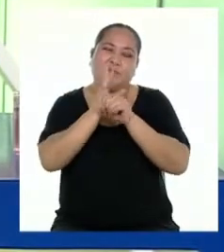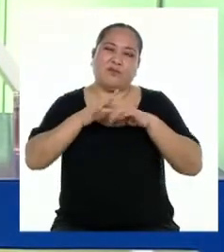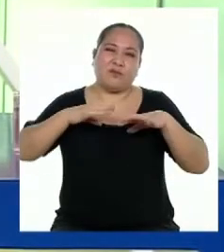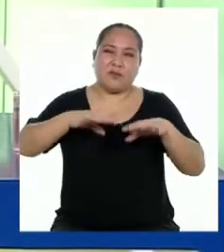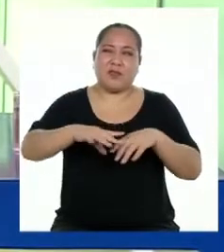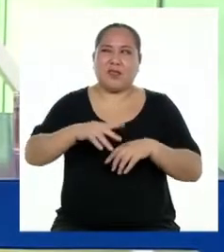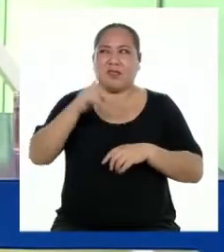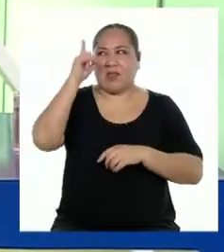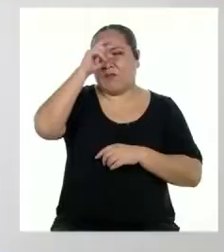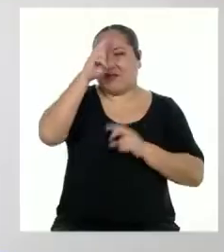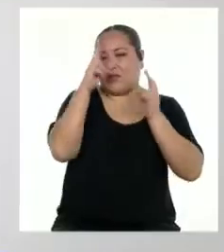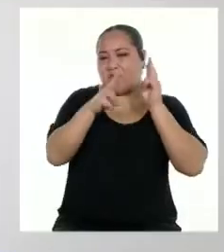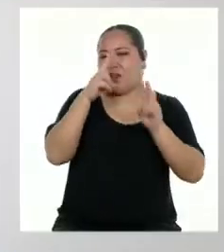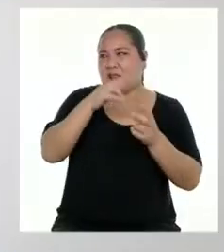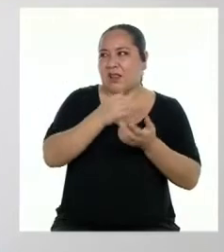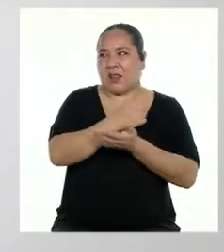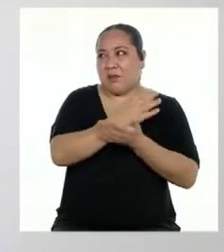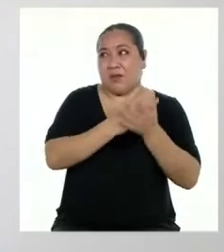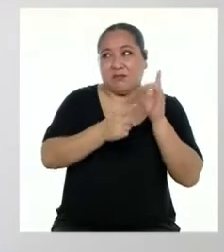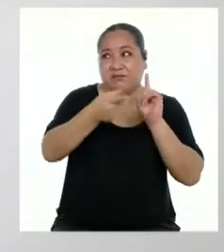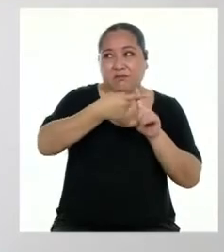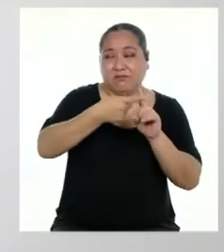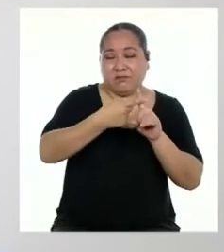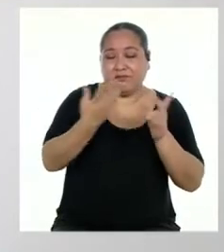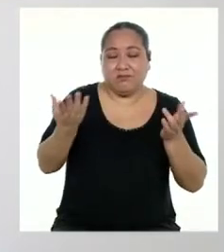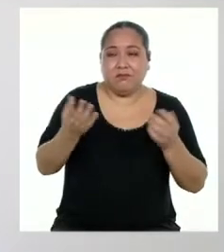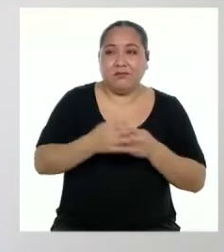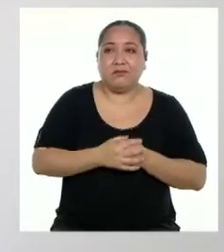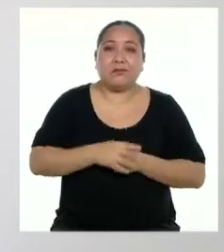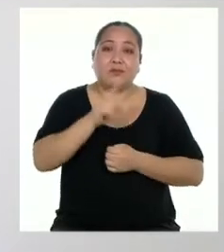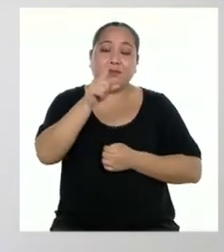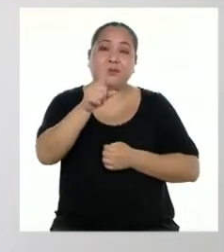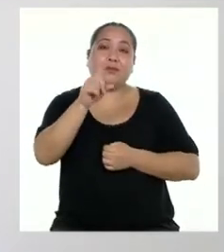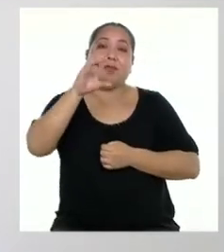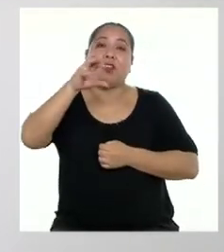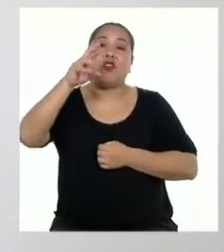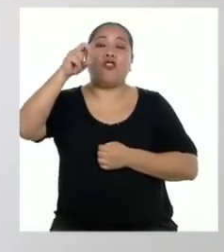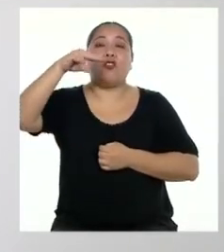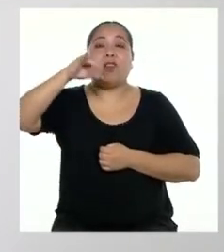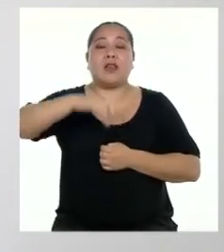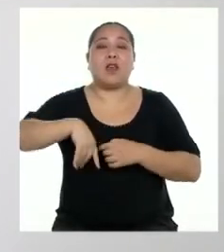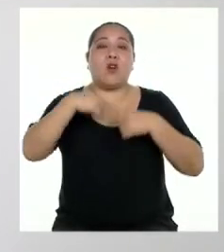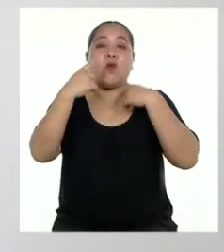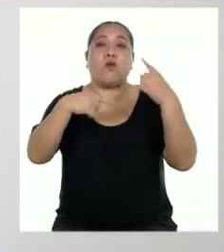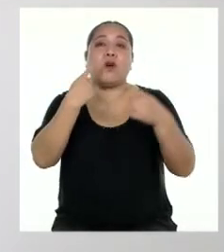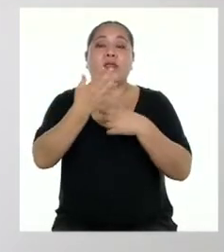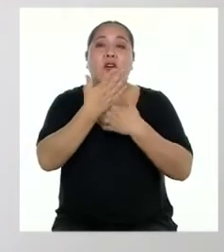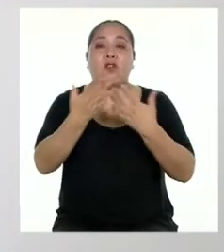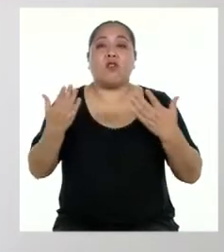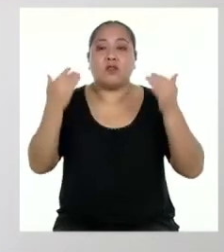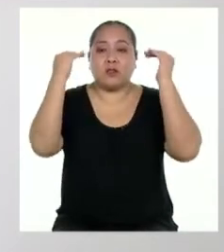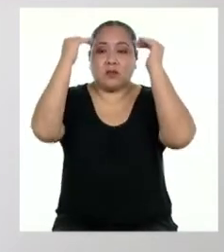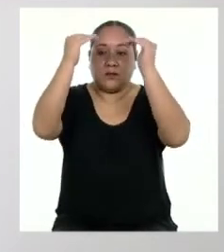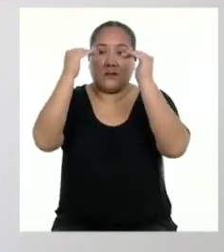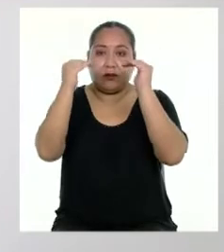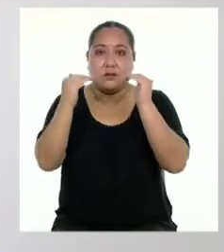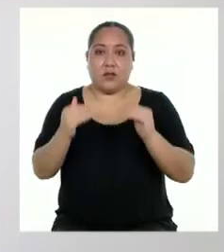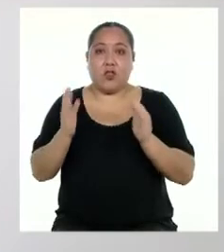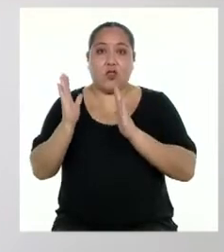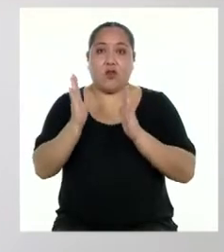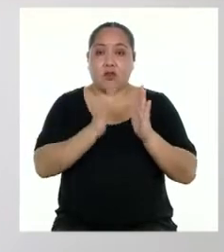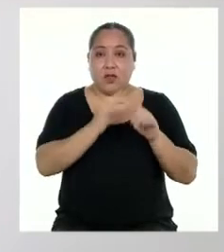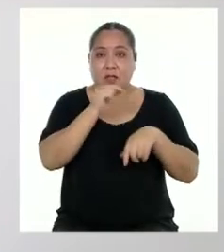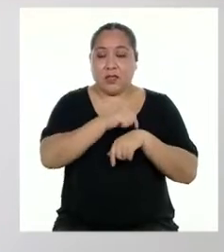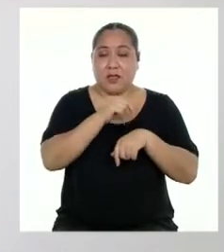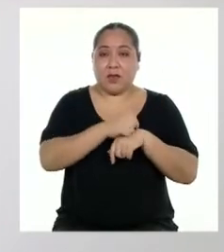verle el lado positivo a todo. Entiendo. Bueno, una crónica narra hechos de manera cronológica y la